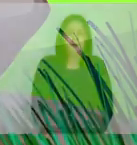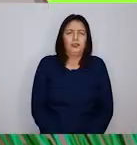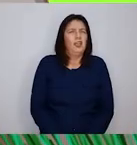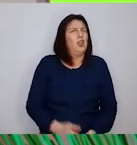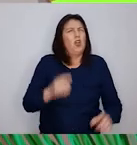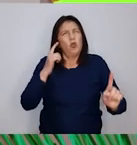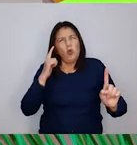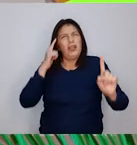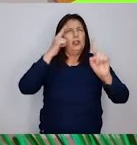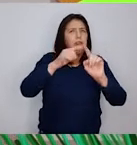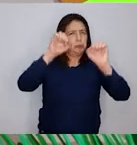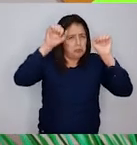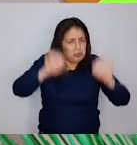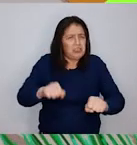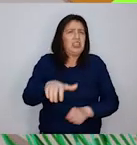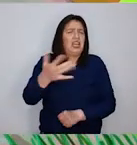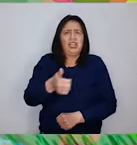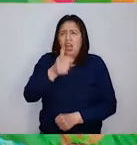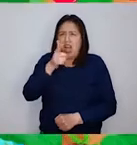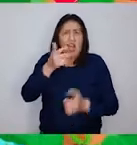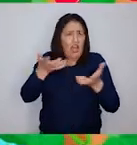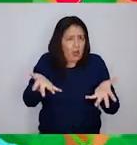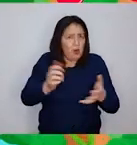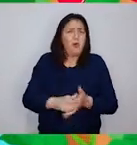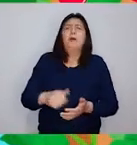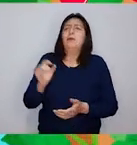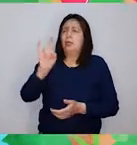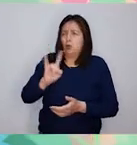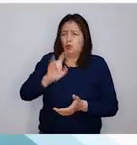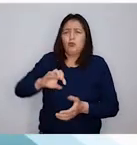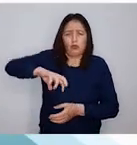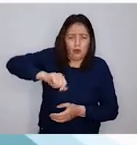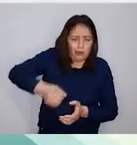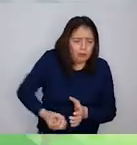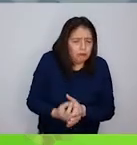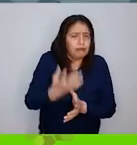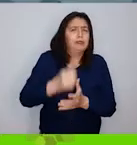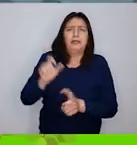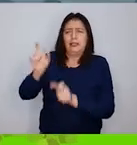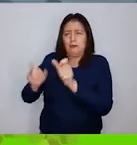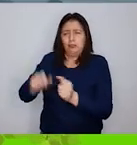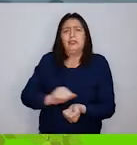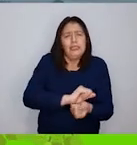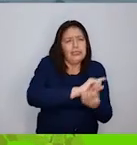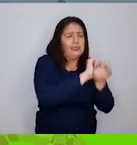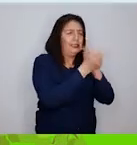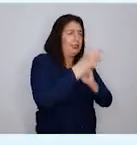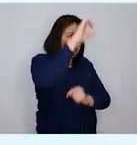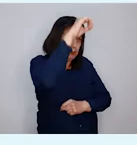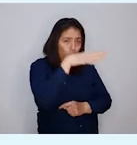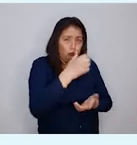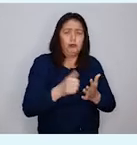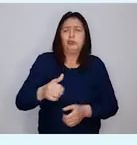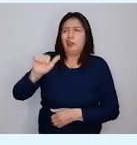Con el objetivo de asegurar la disponibilidad del recurso hídrico para uso agrario, poblacional y generación de energía, la